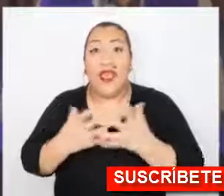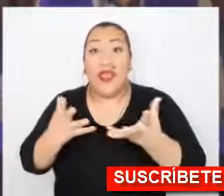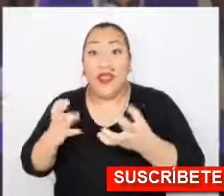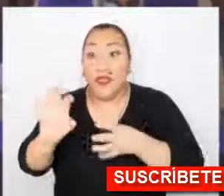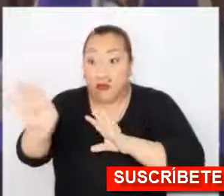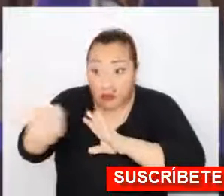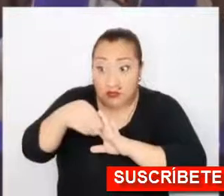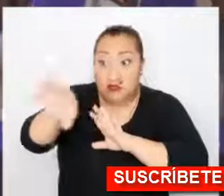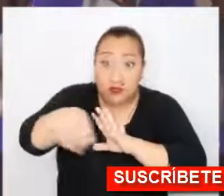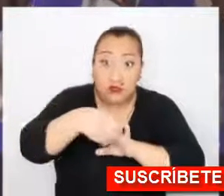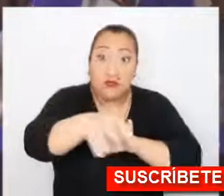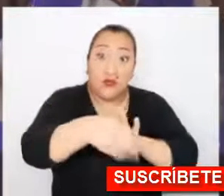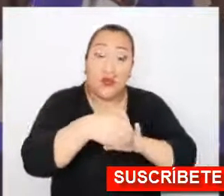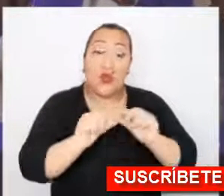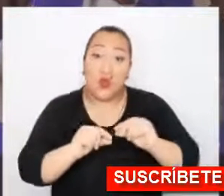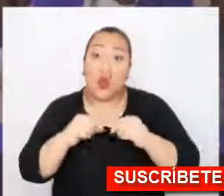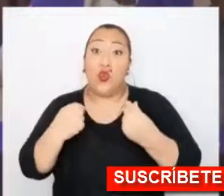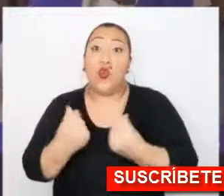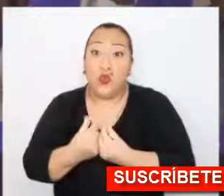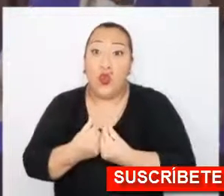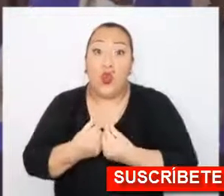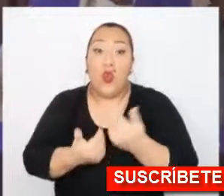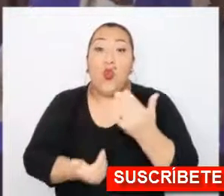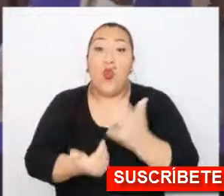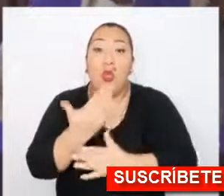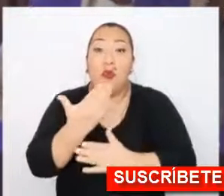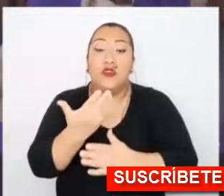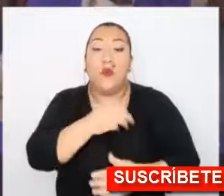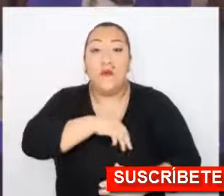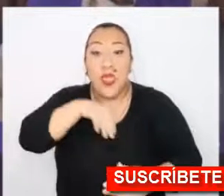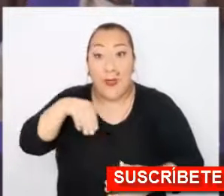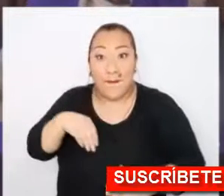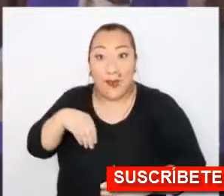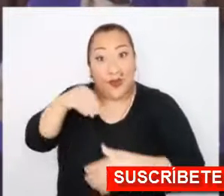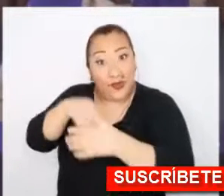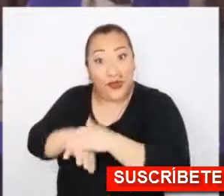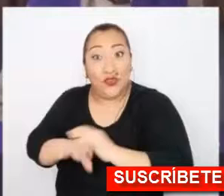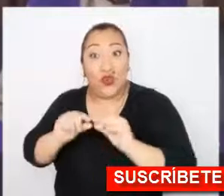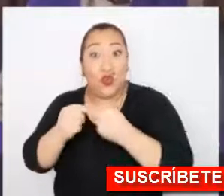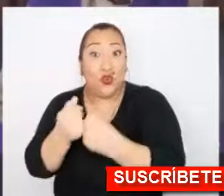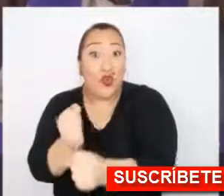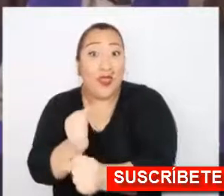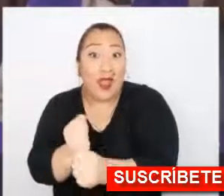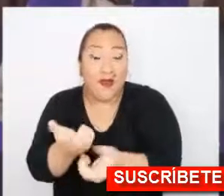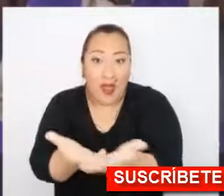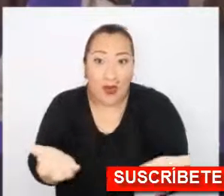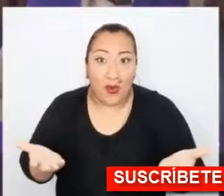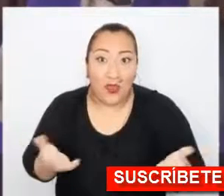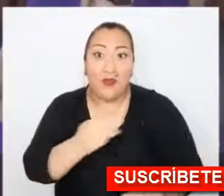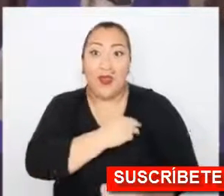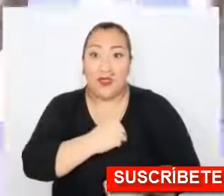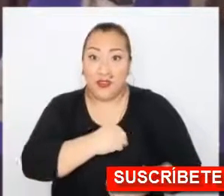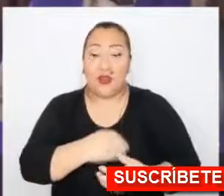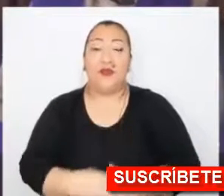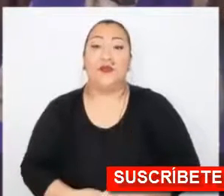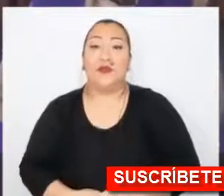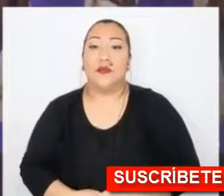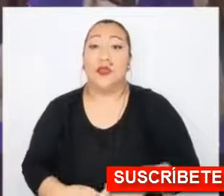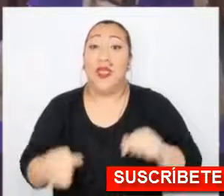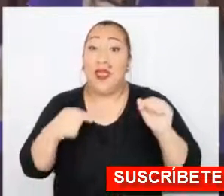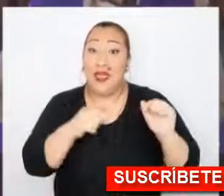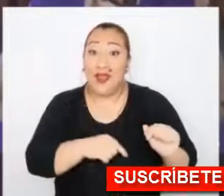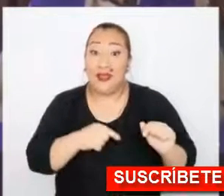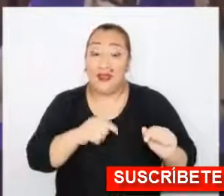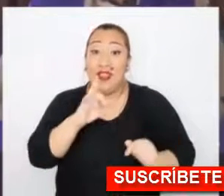integrar, de designar a los miembros del gabinete.